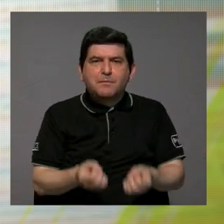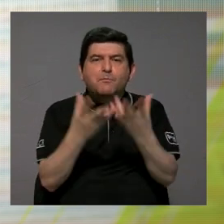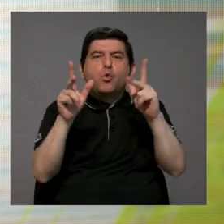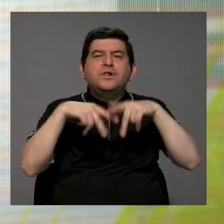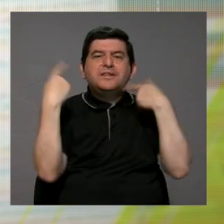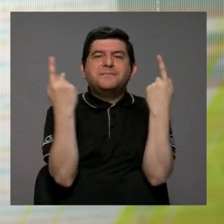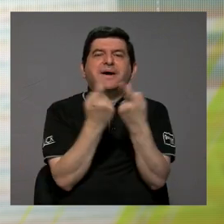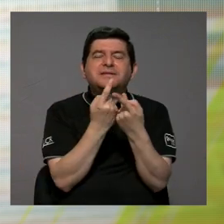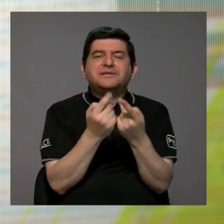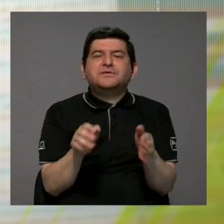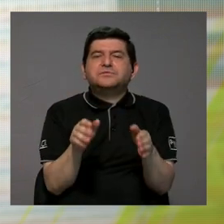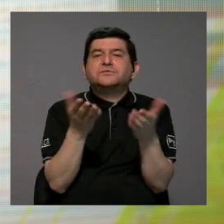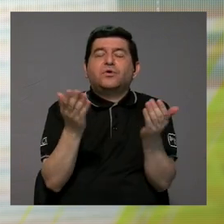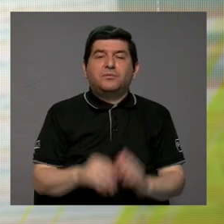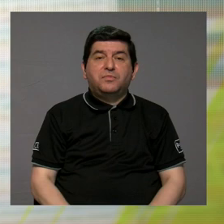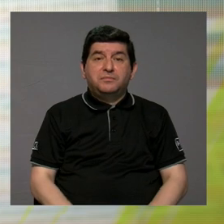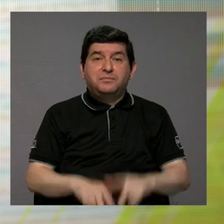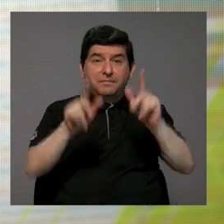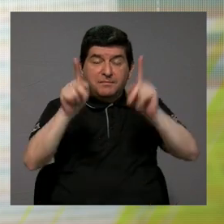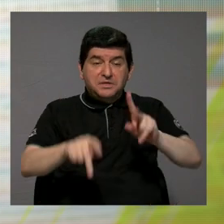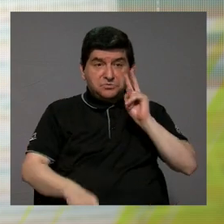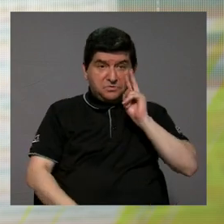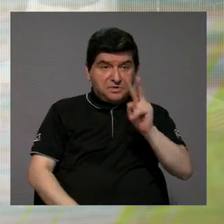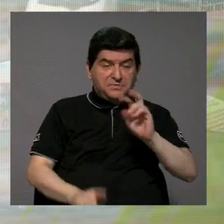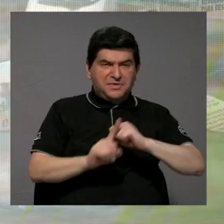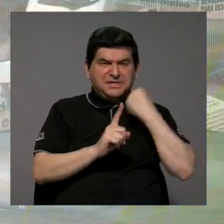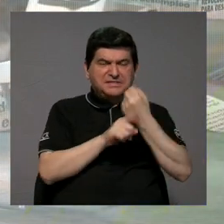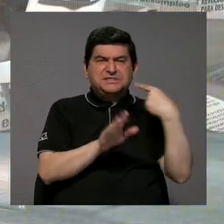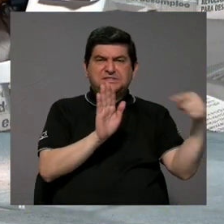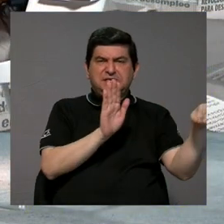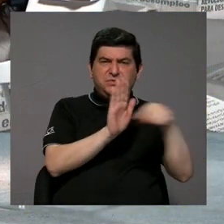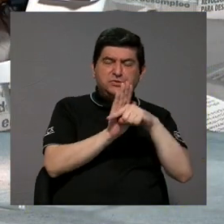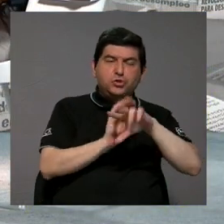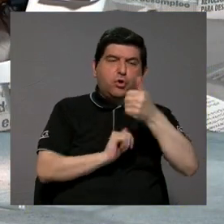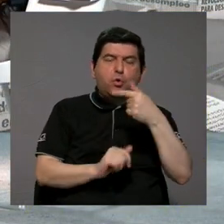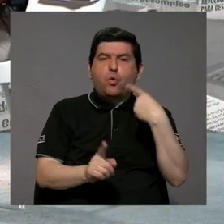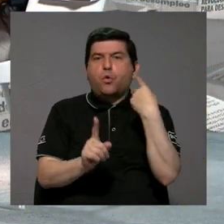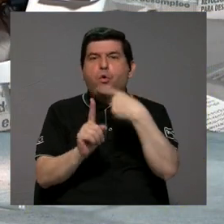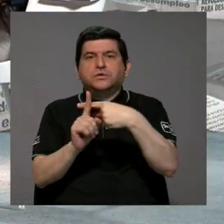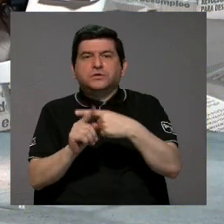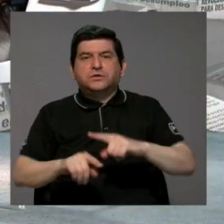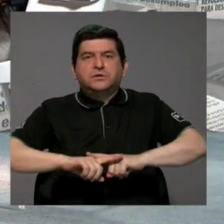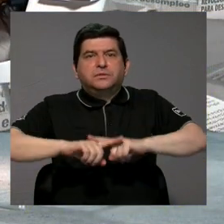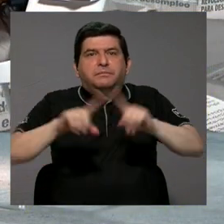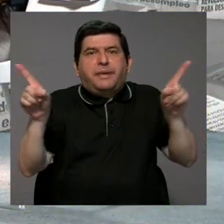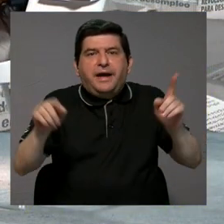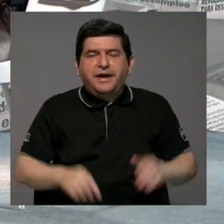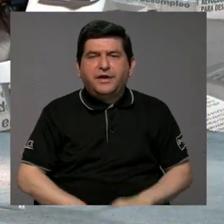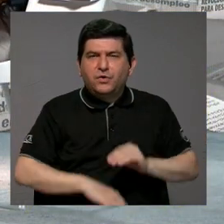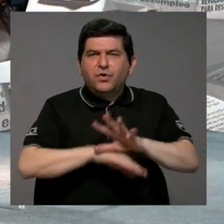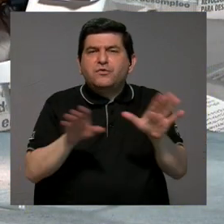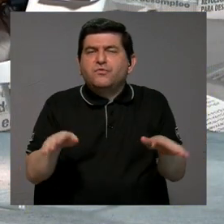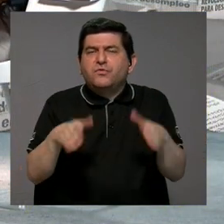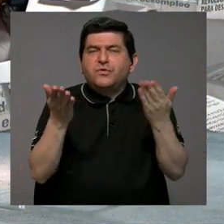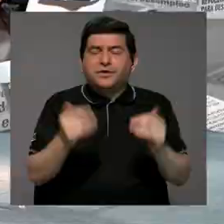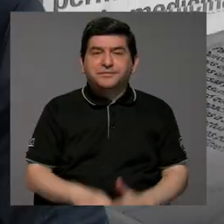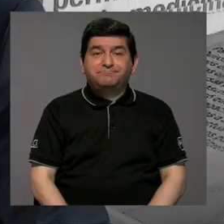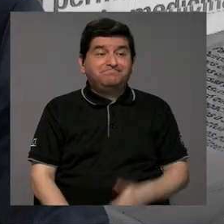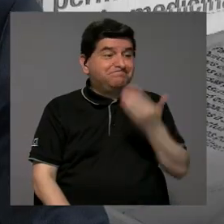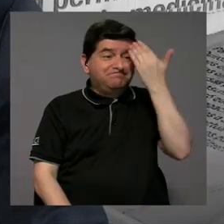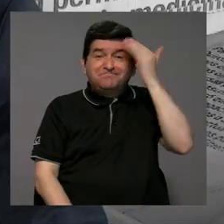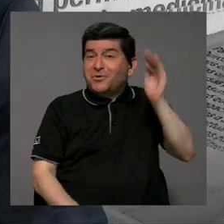multipartidismo, o sea que a veces algunas personas lo ven negativo, otras positivo, pero ¿cómo influye?